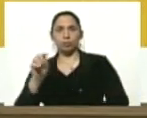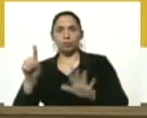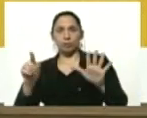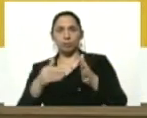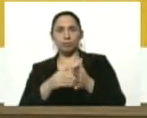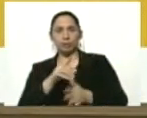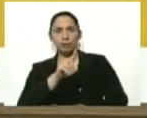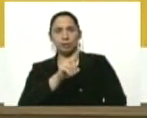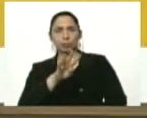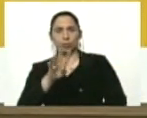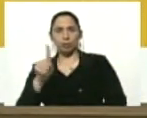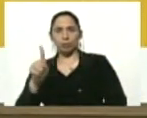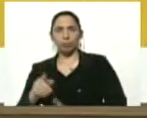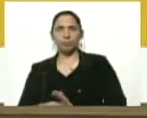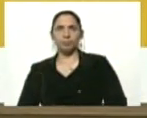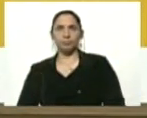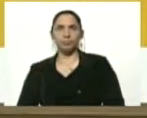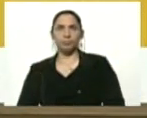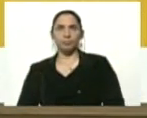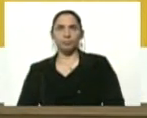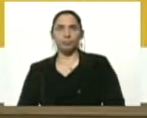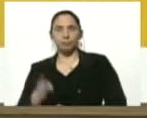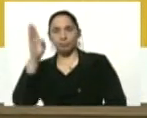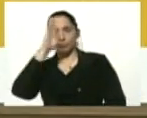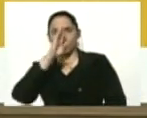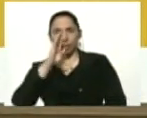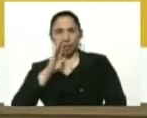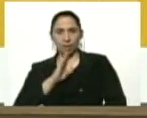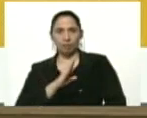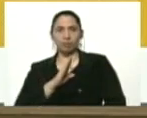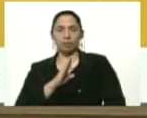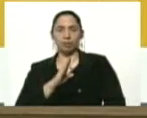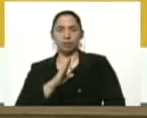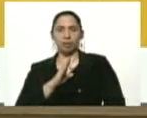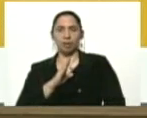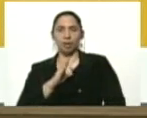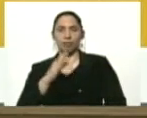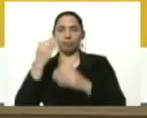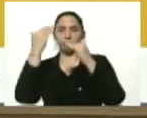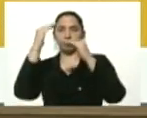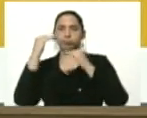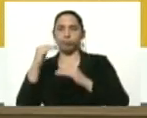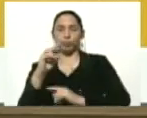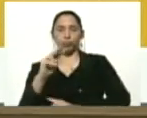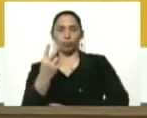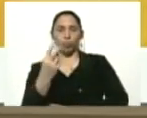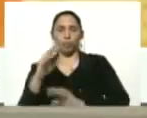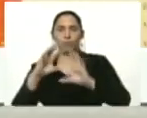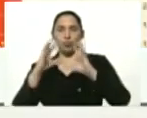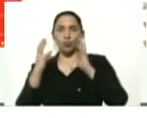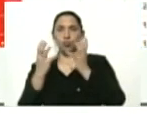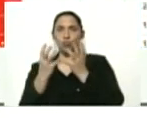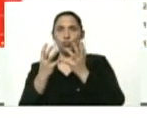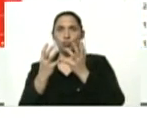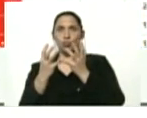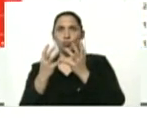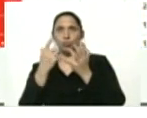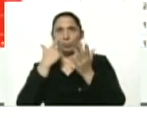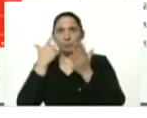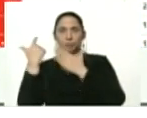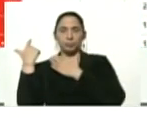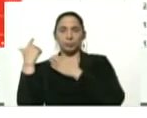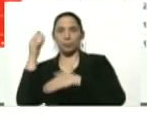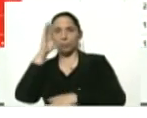ciento cuarenta y uno Brasil puesto número dos en el mundo pero